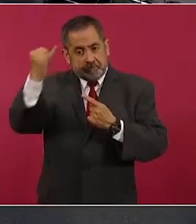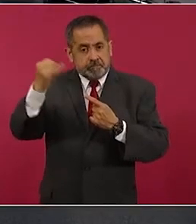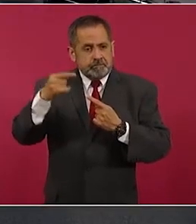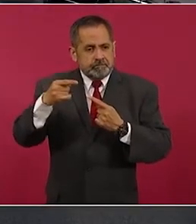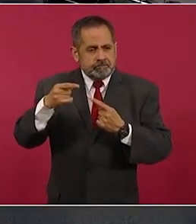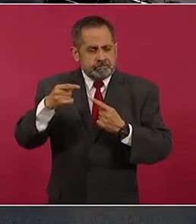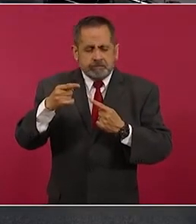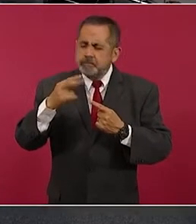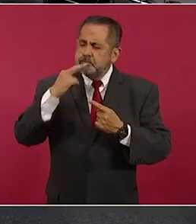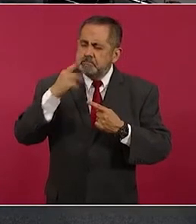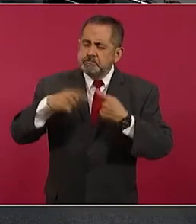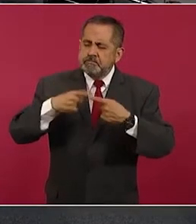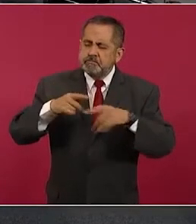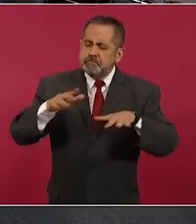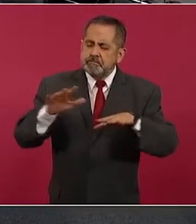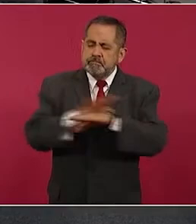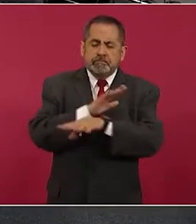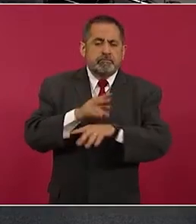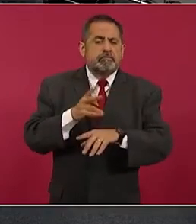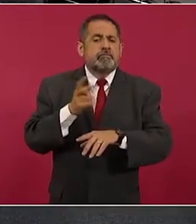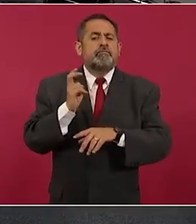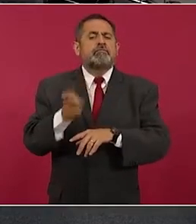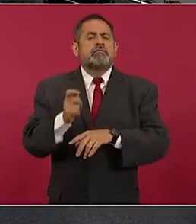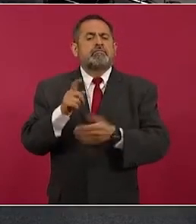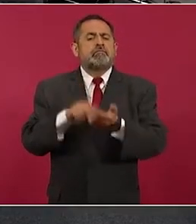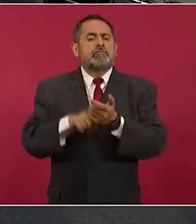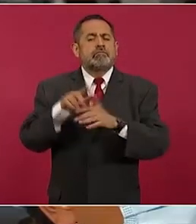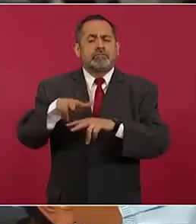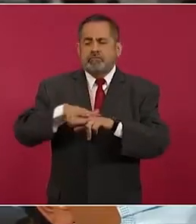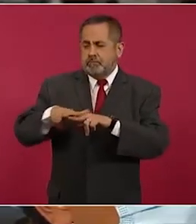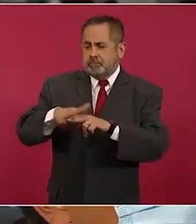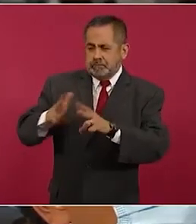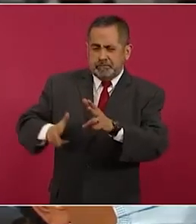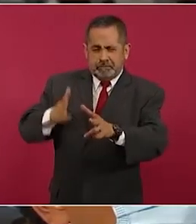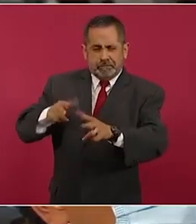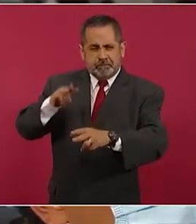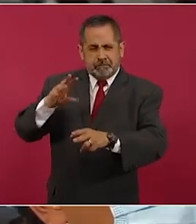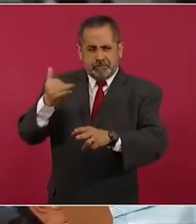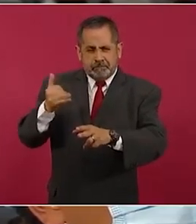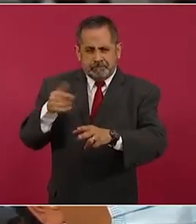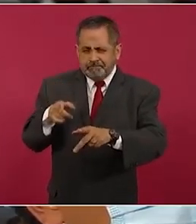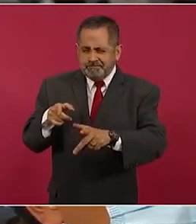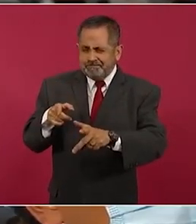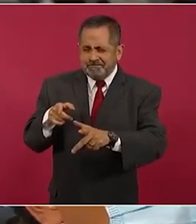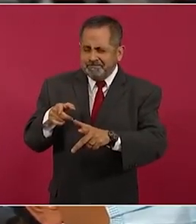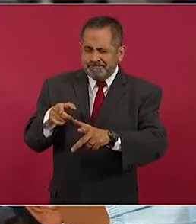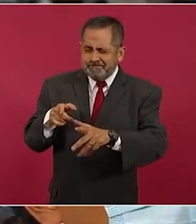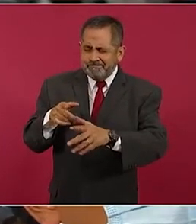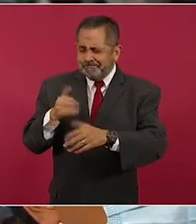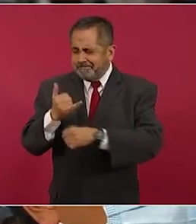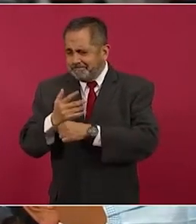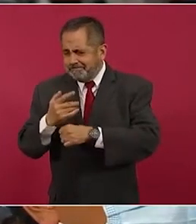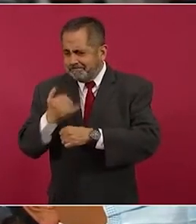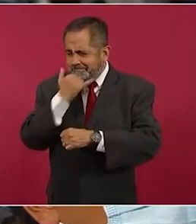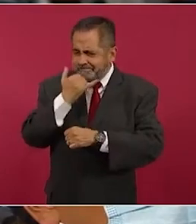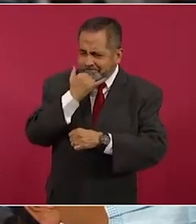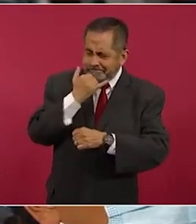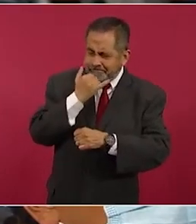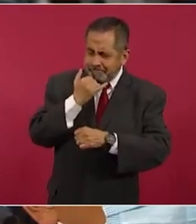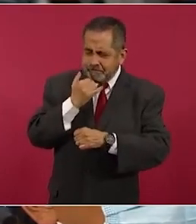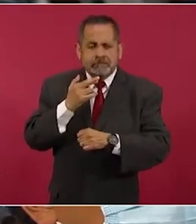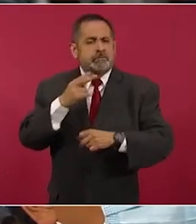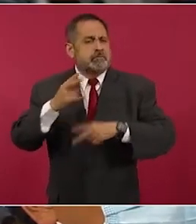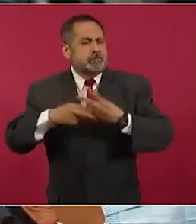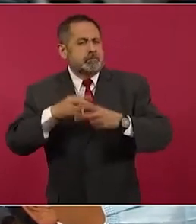esquema original relacionado con la construcción del Tren Maya? Sabemos obviamente que ha habido resistencias,